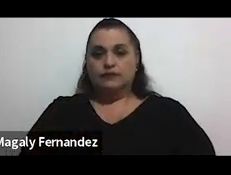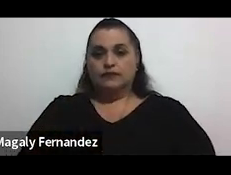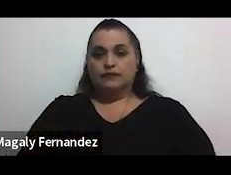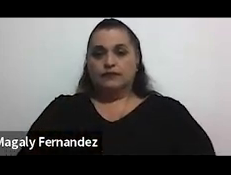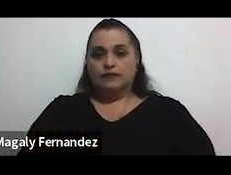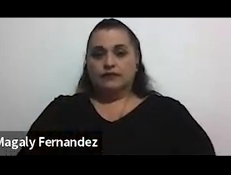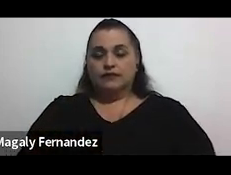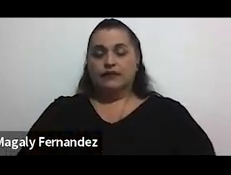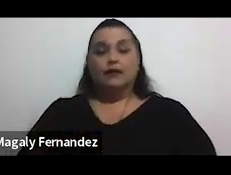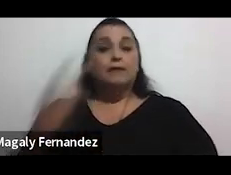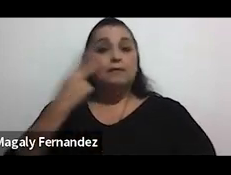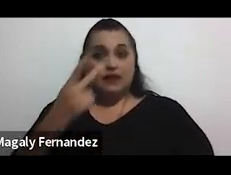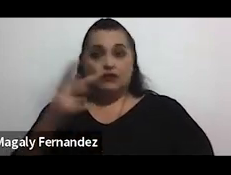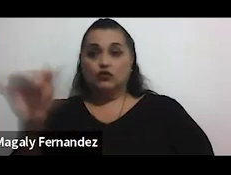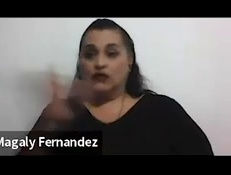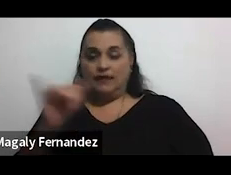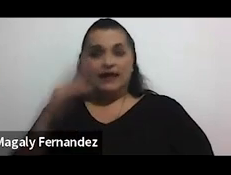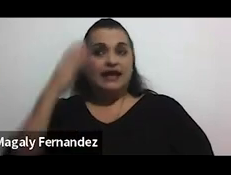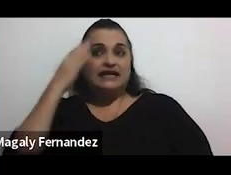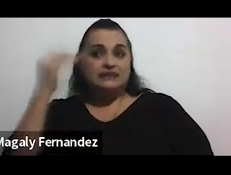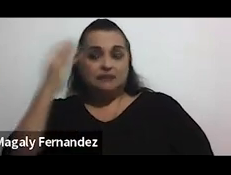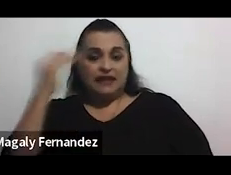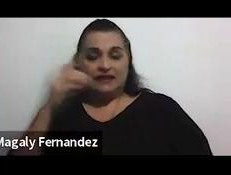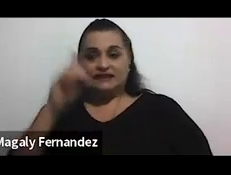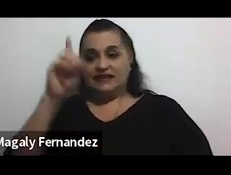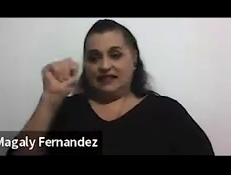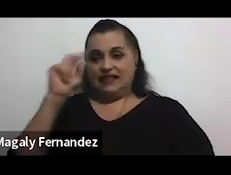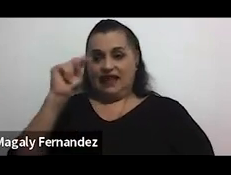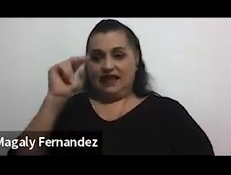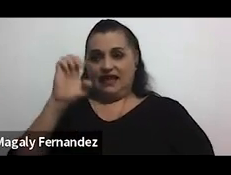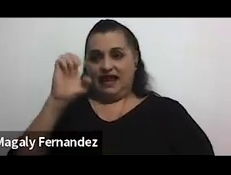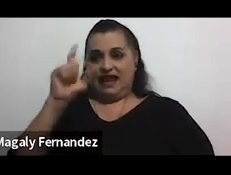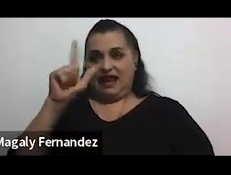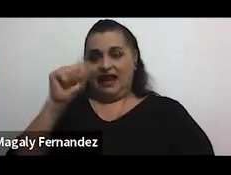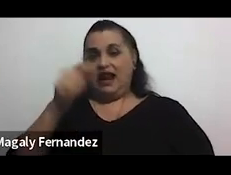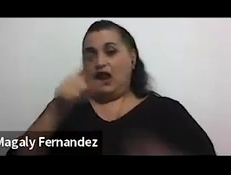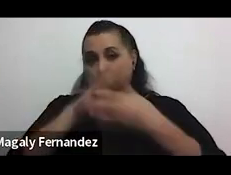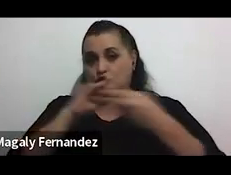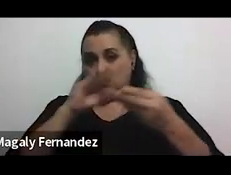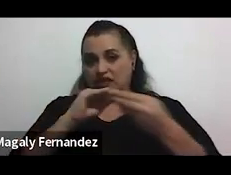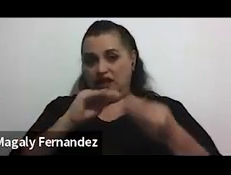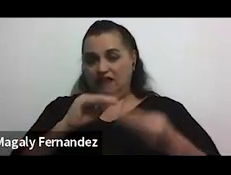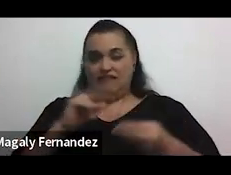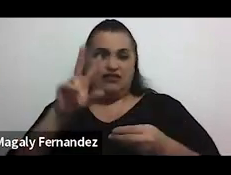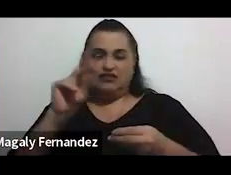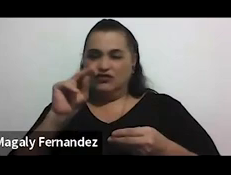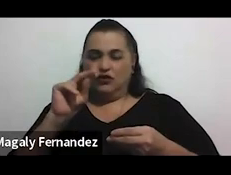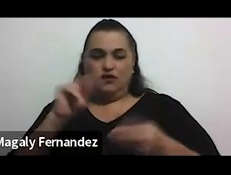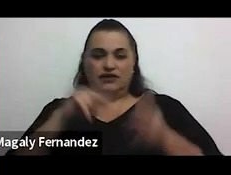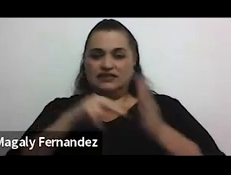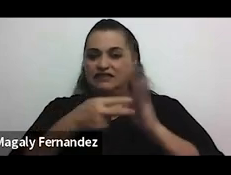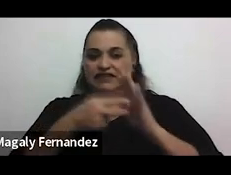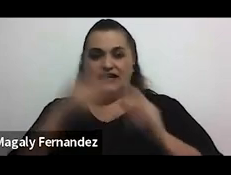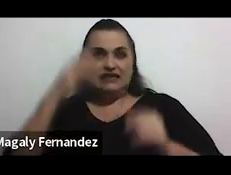partiendo también un poco de la experiencia que Daniela nos contaba que estoy segura que no es una